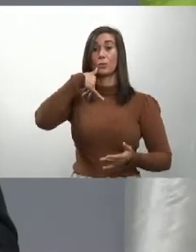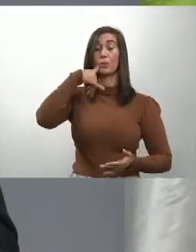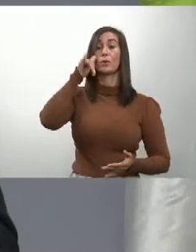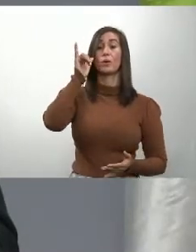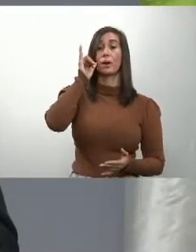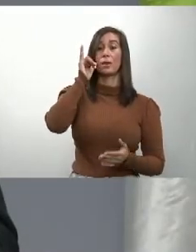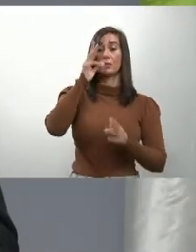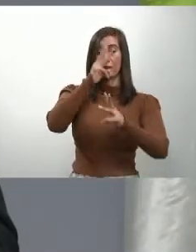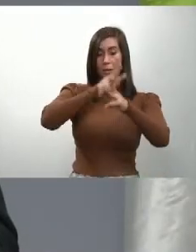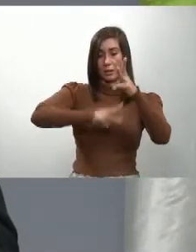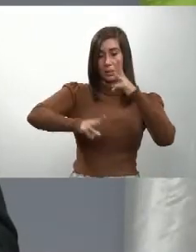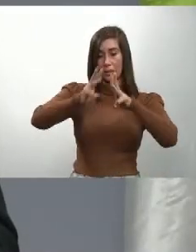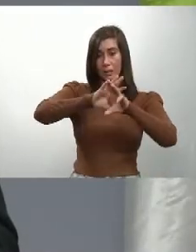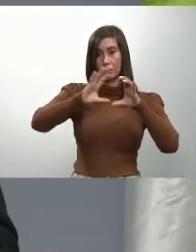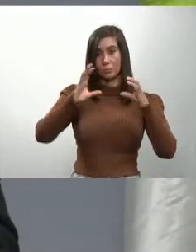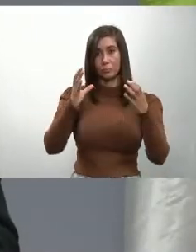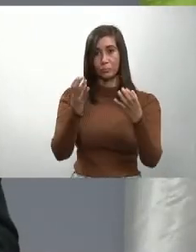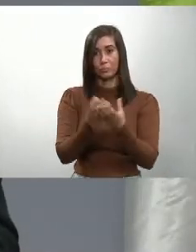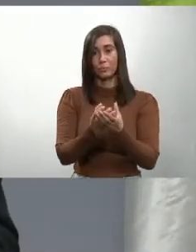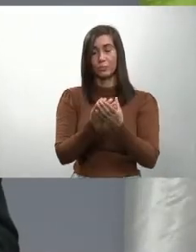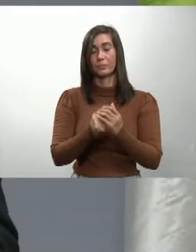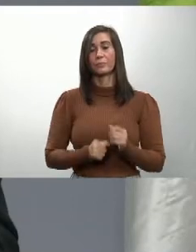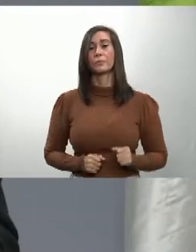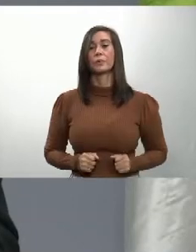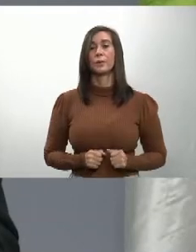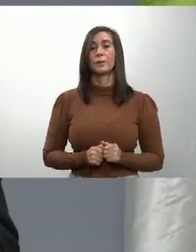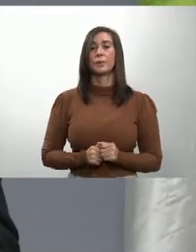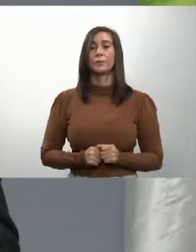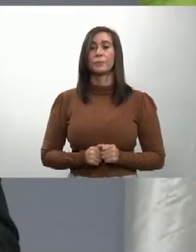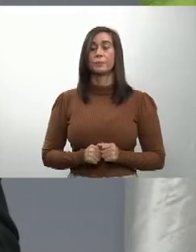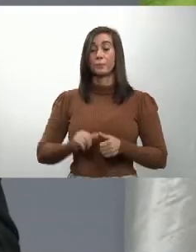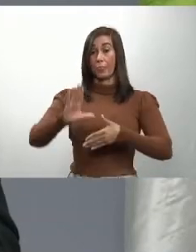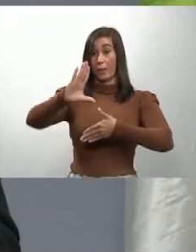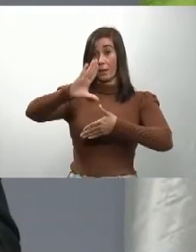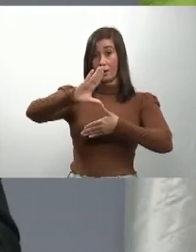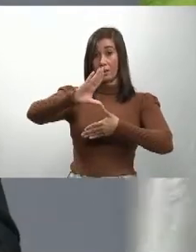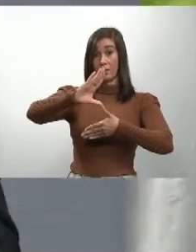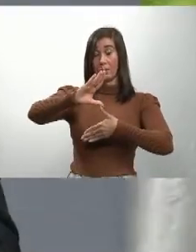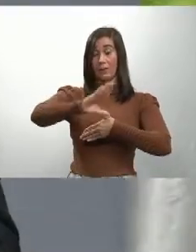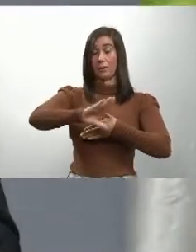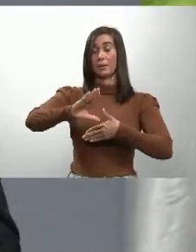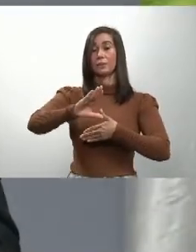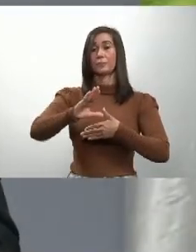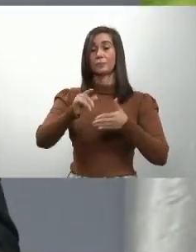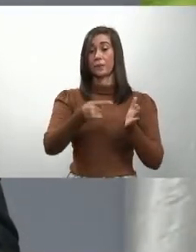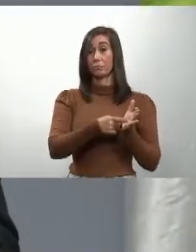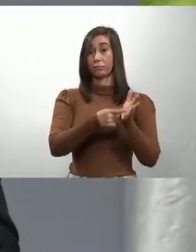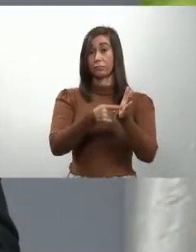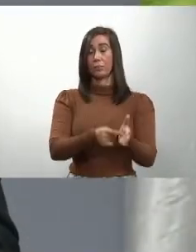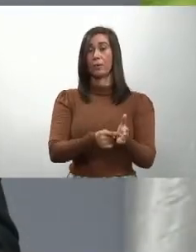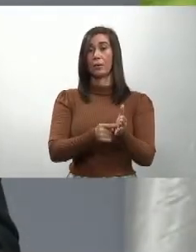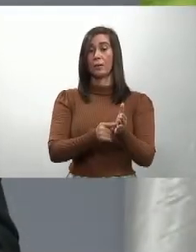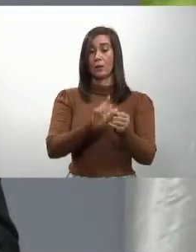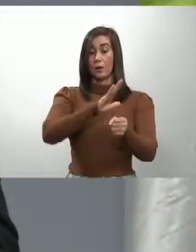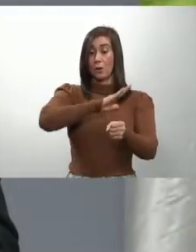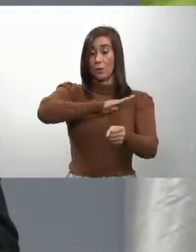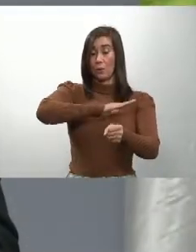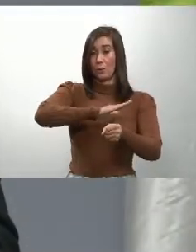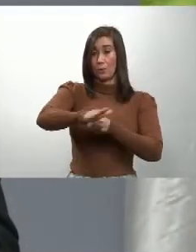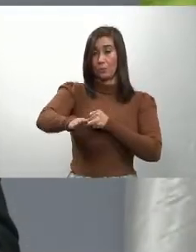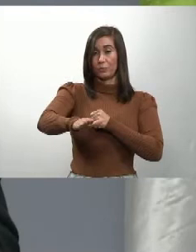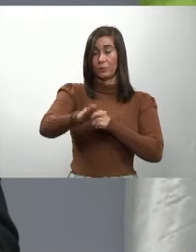ayer a nivel mundial. En las Américas, han reportado un total